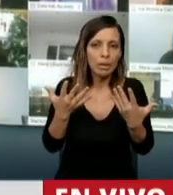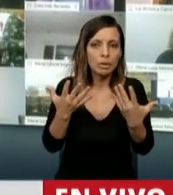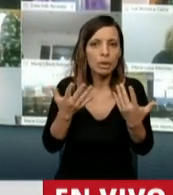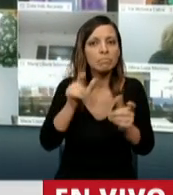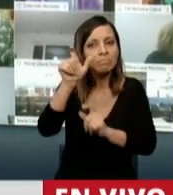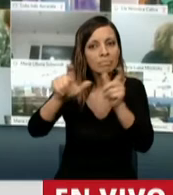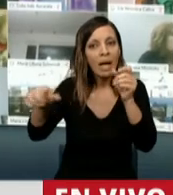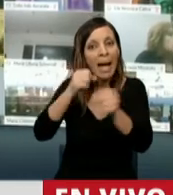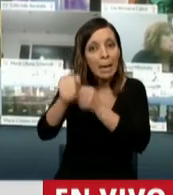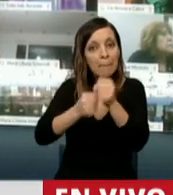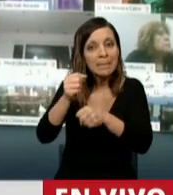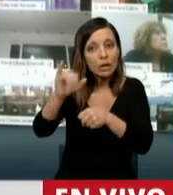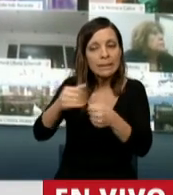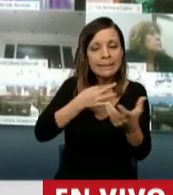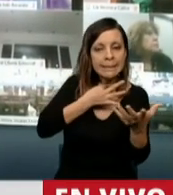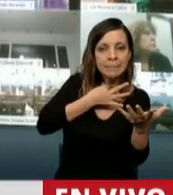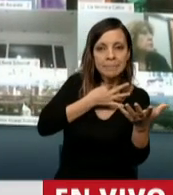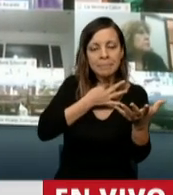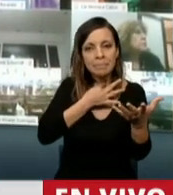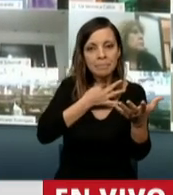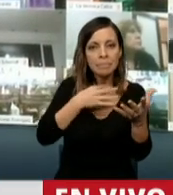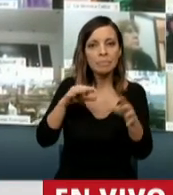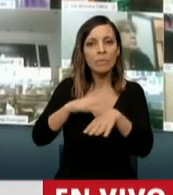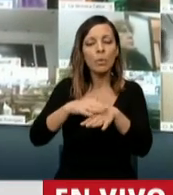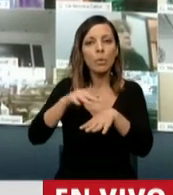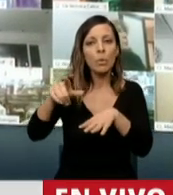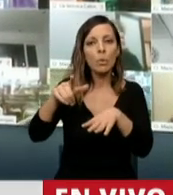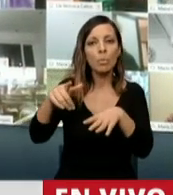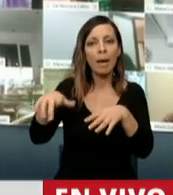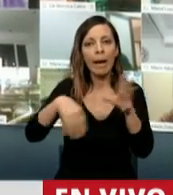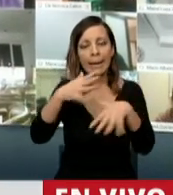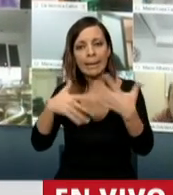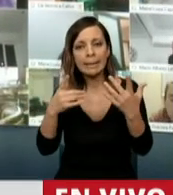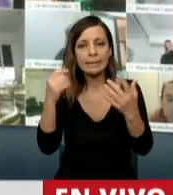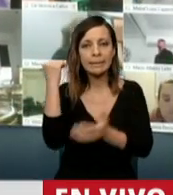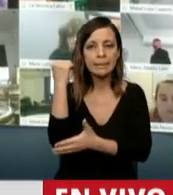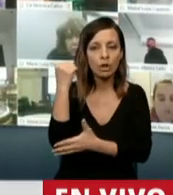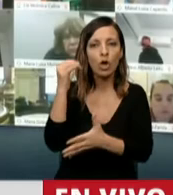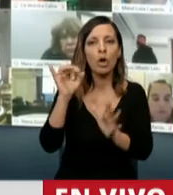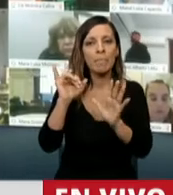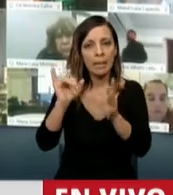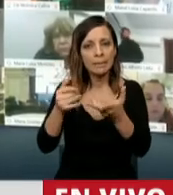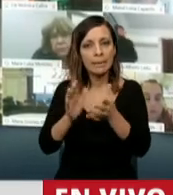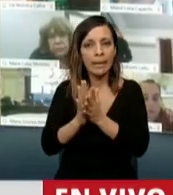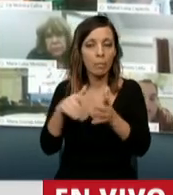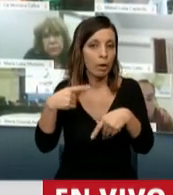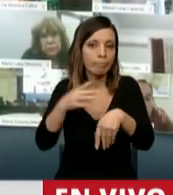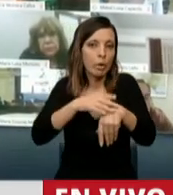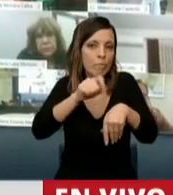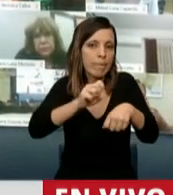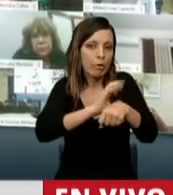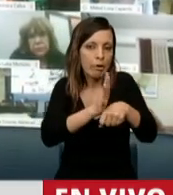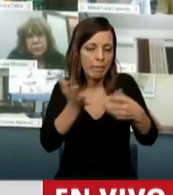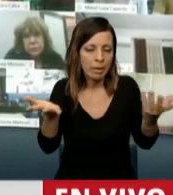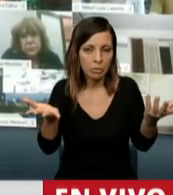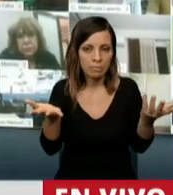los empresarios que están asfixiados por la crisis apremiante y que arrastra esta inercia de la pandemia, que